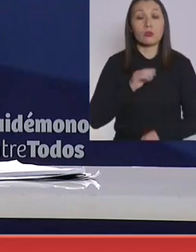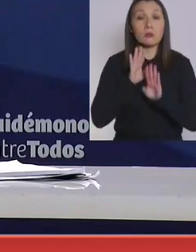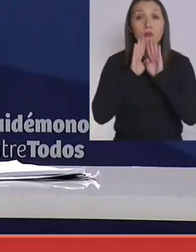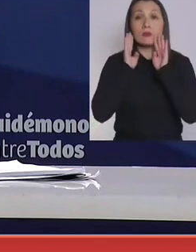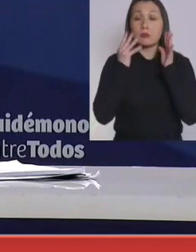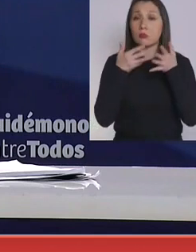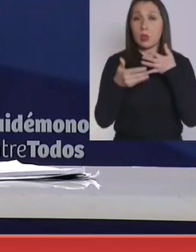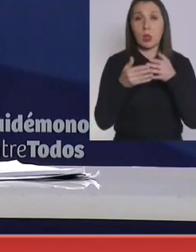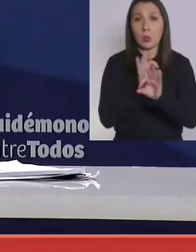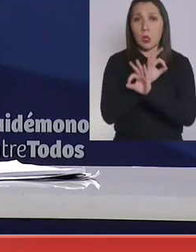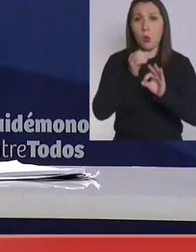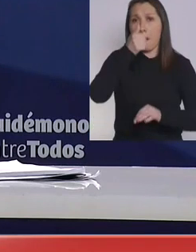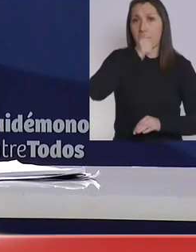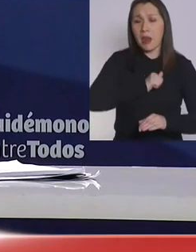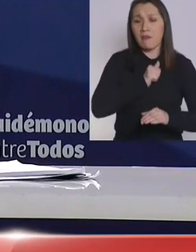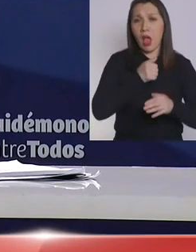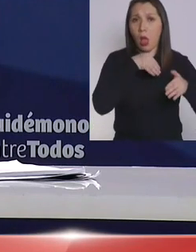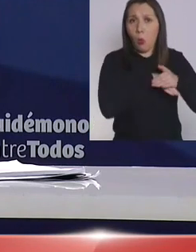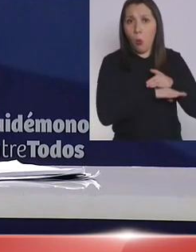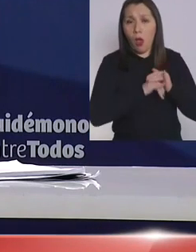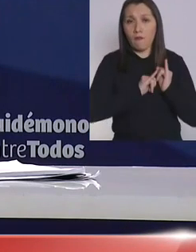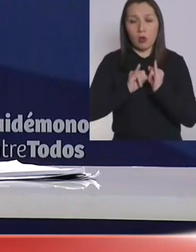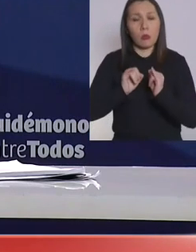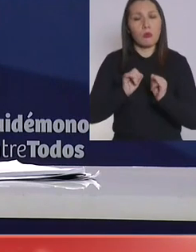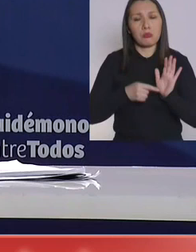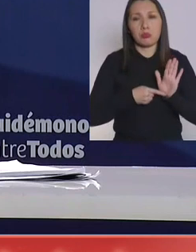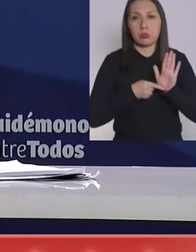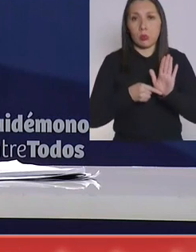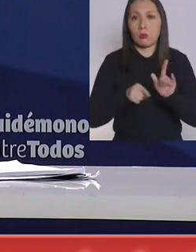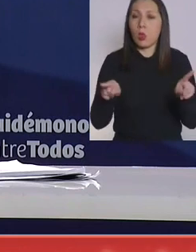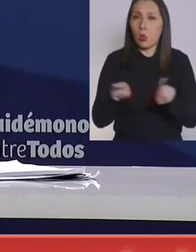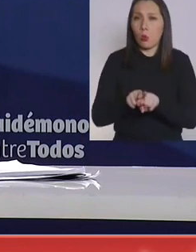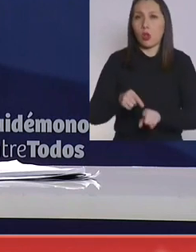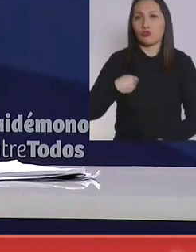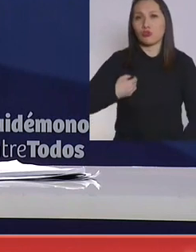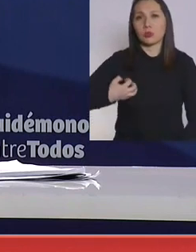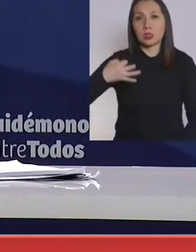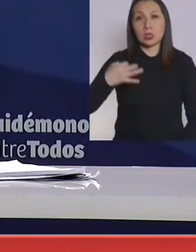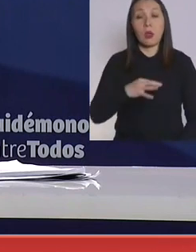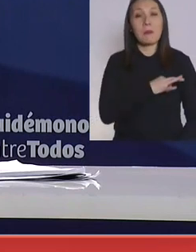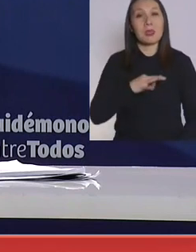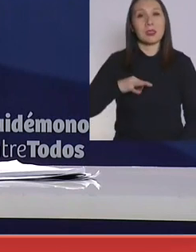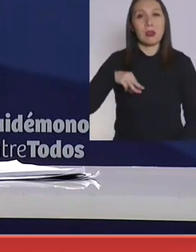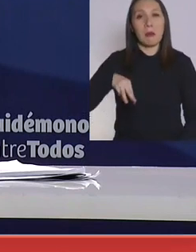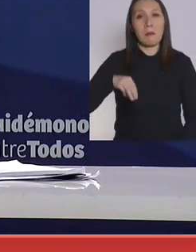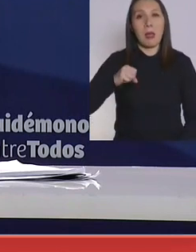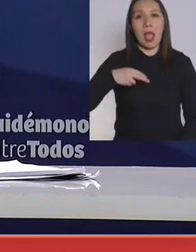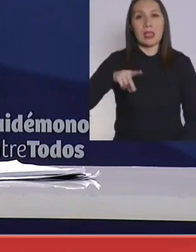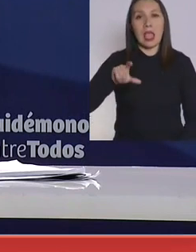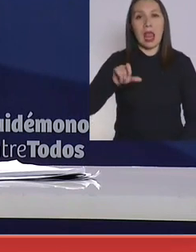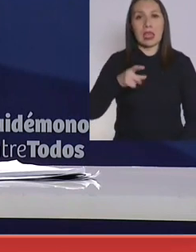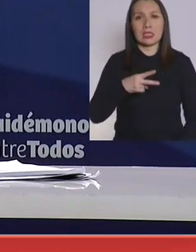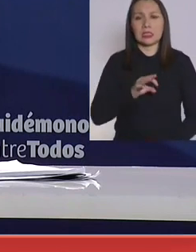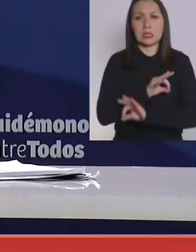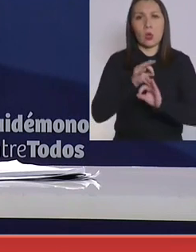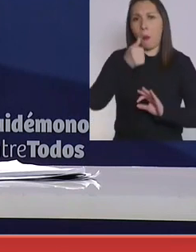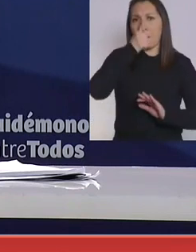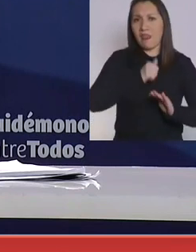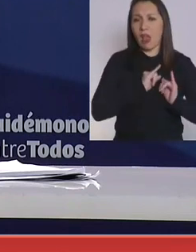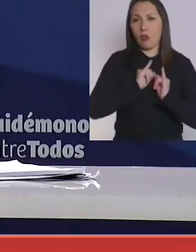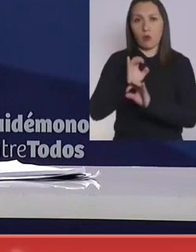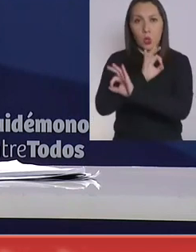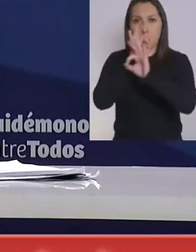transparente y no voy a ocultar ninguna información, así como estoy seguro que el Ministro Mañalich no ocultó ninguna información,